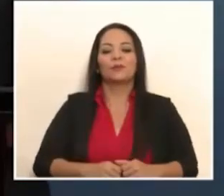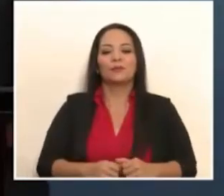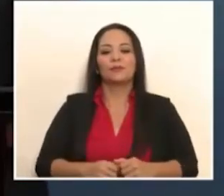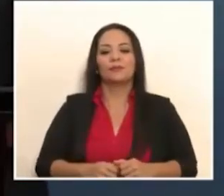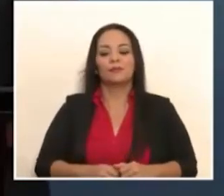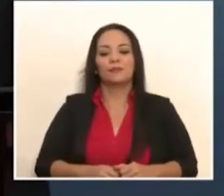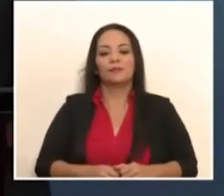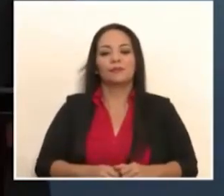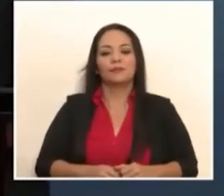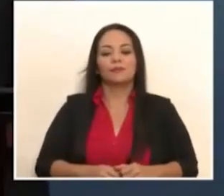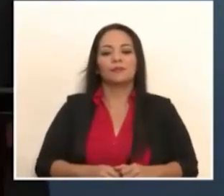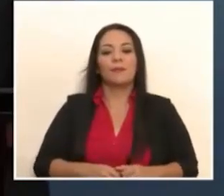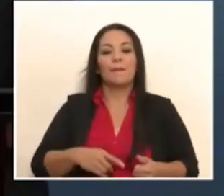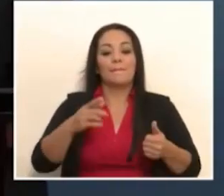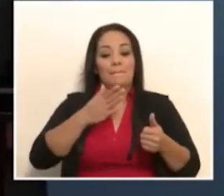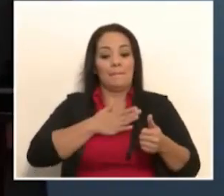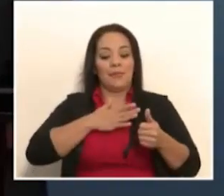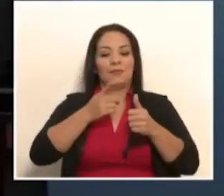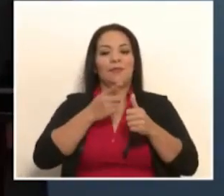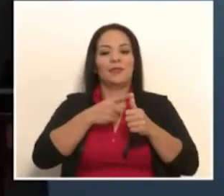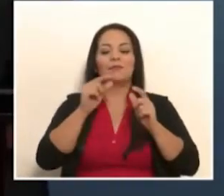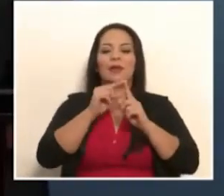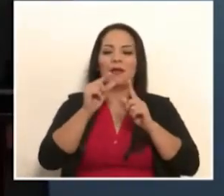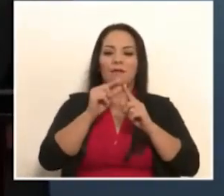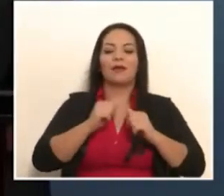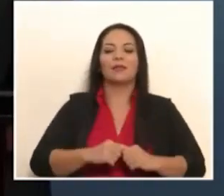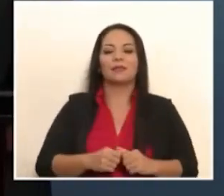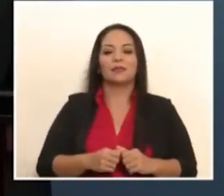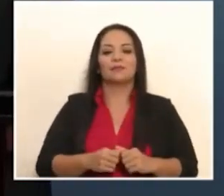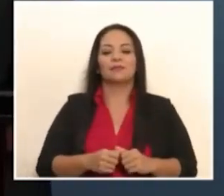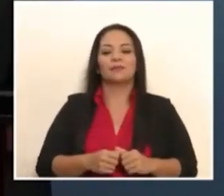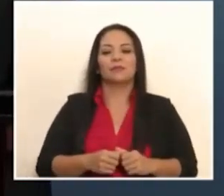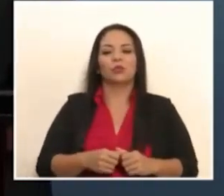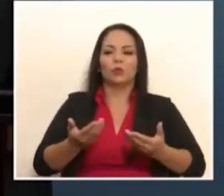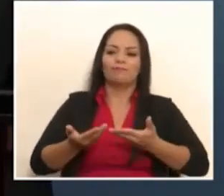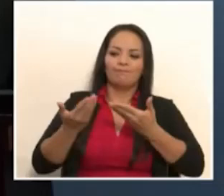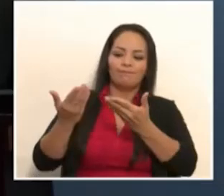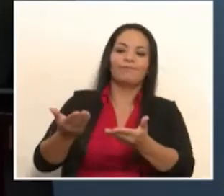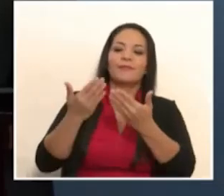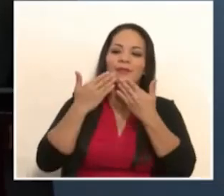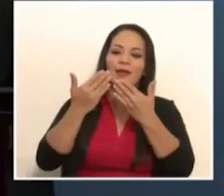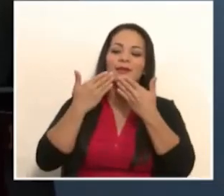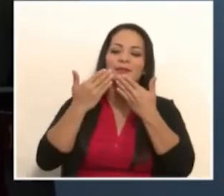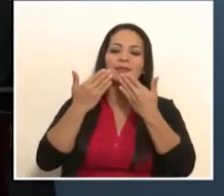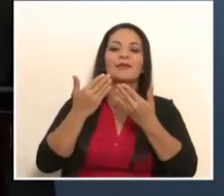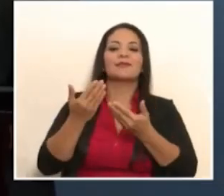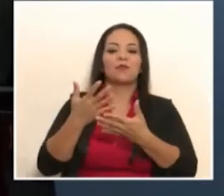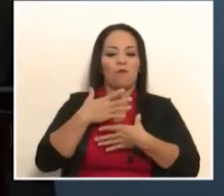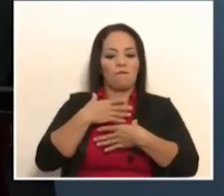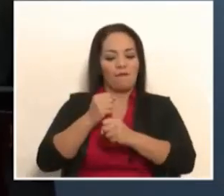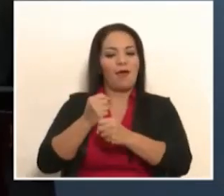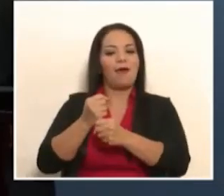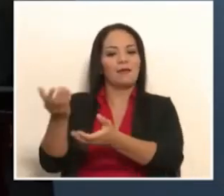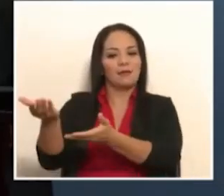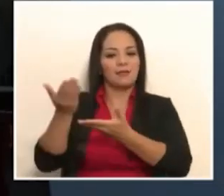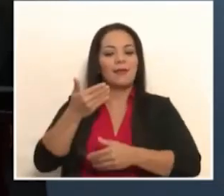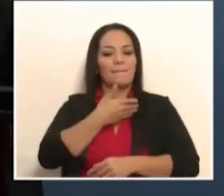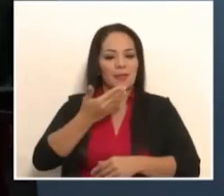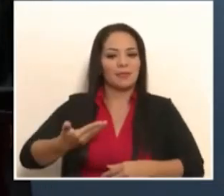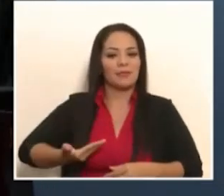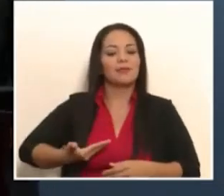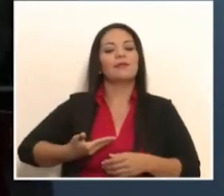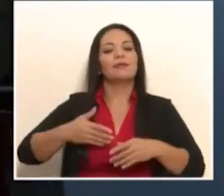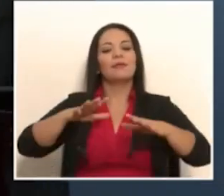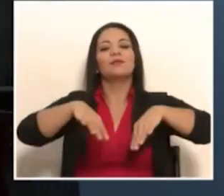primeras palabras en agradecer la confianza al señor presidente de cara a asumir